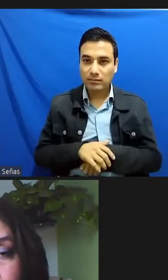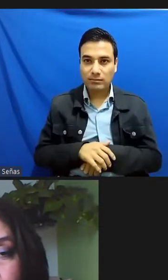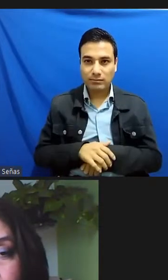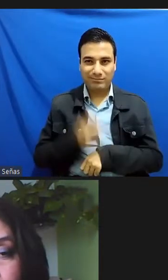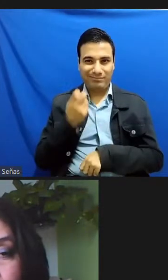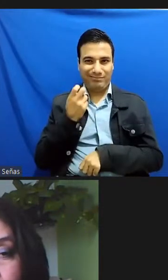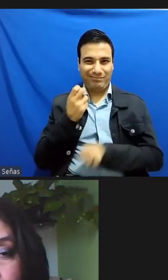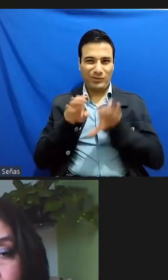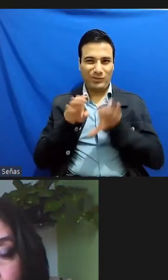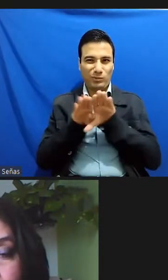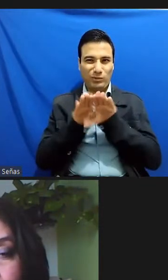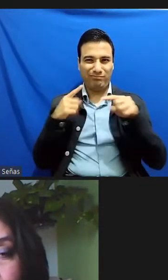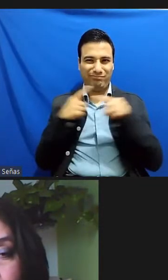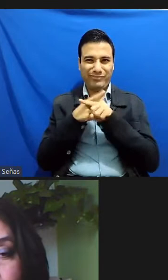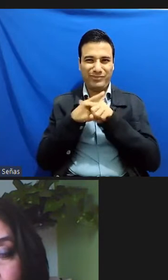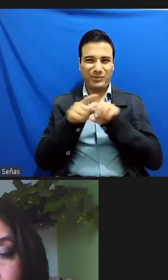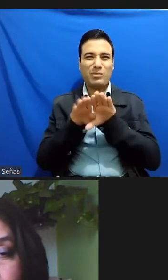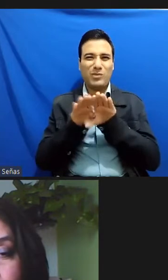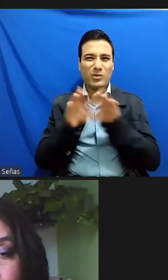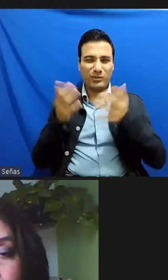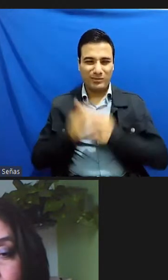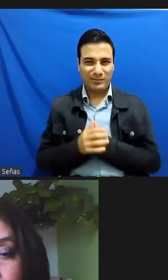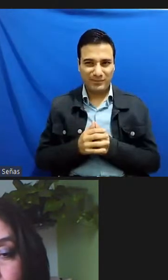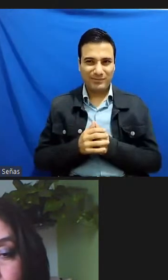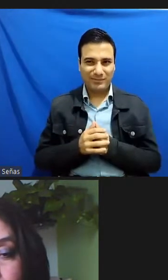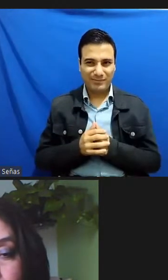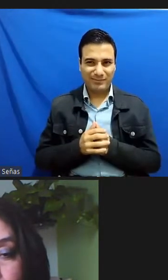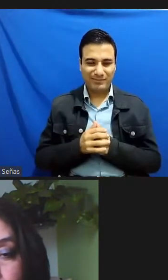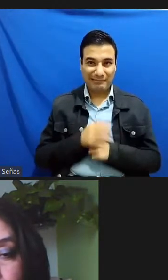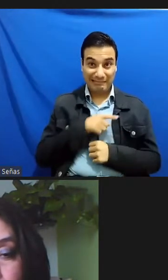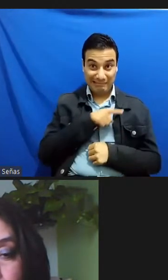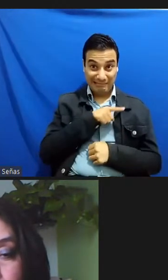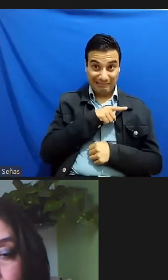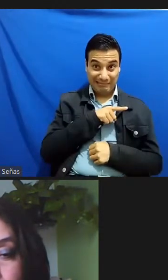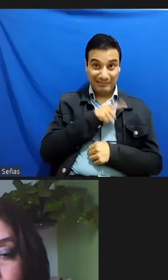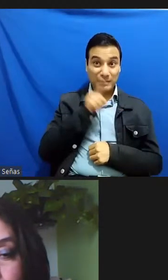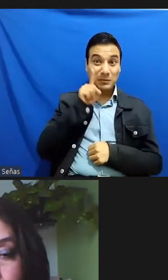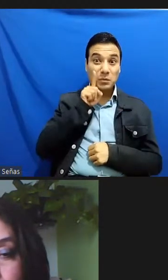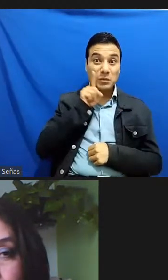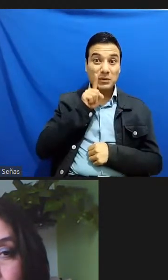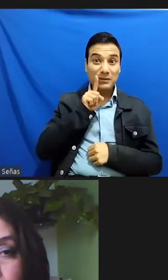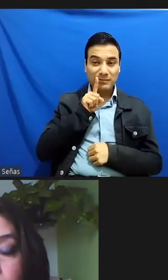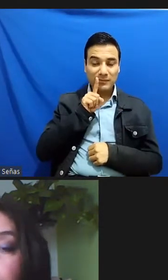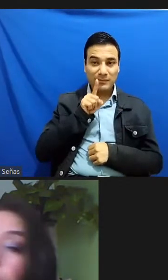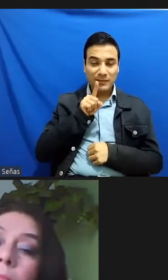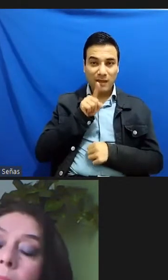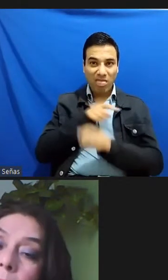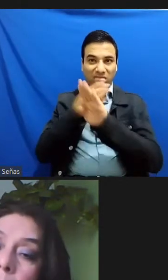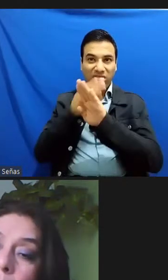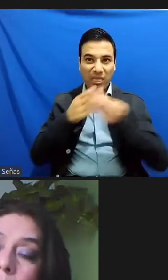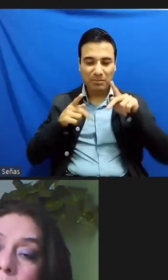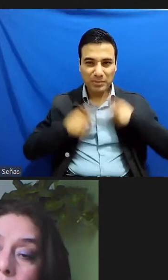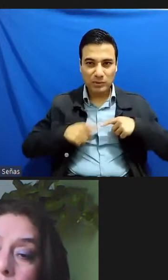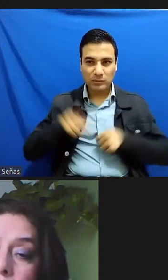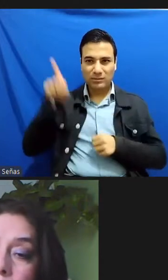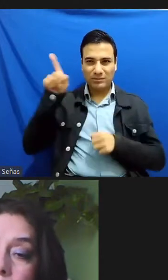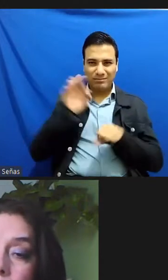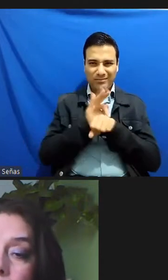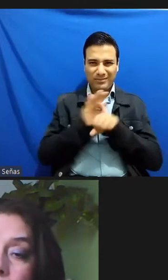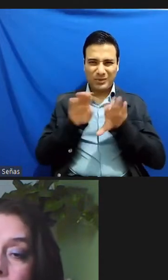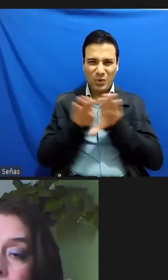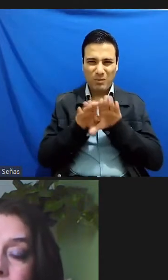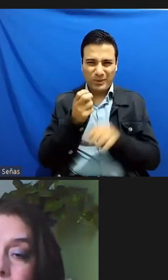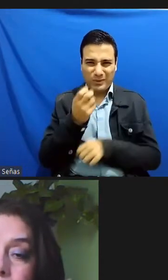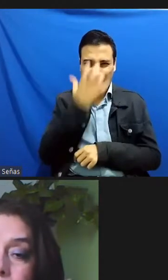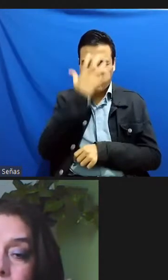dicotomía de doble moral de doble cara que es a lo que quiero referirme que si se